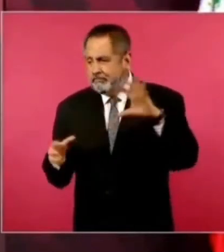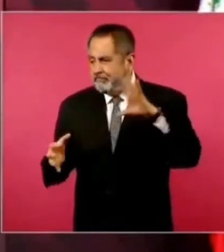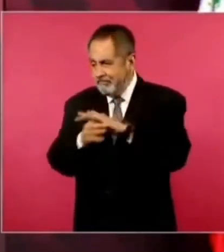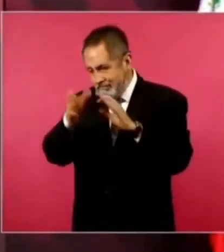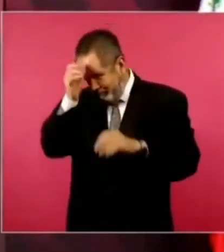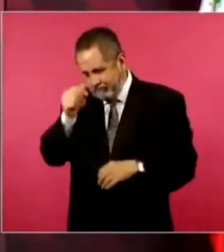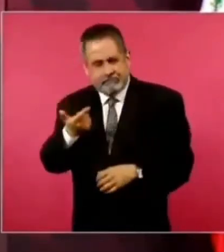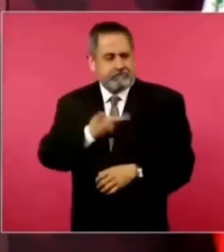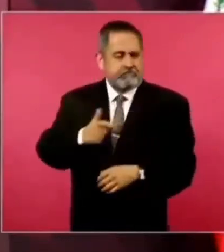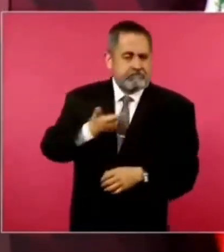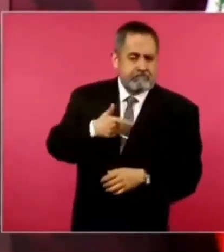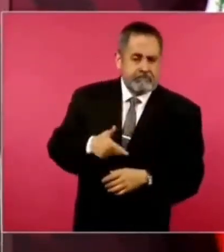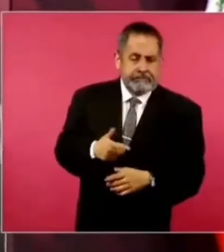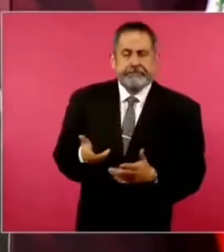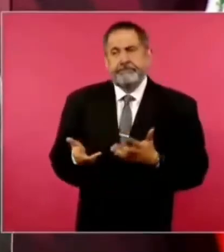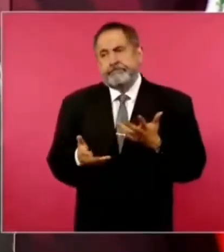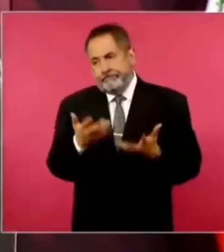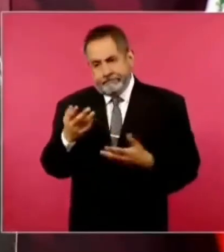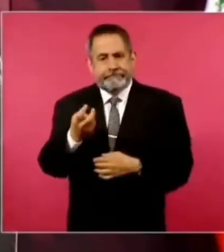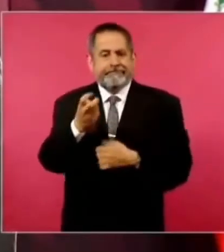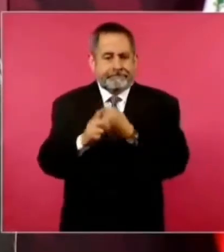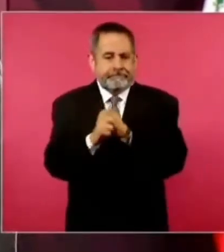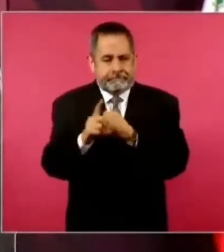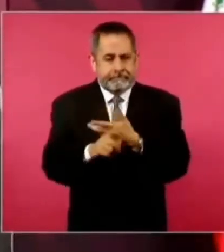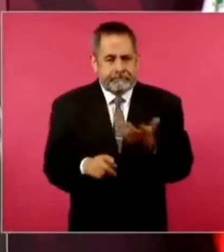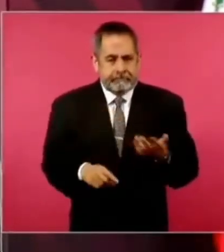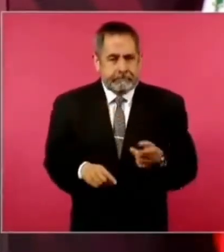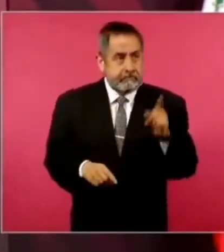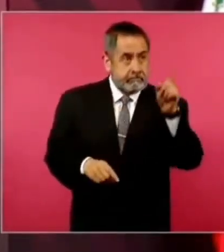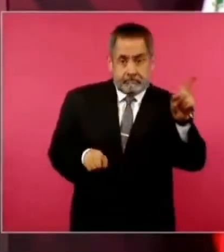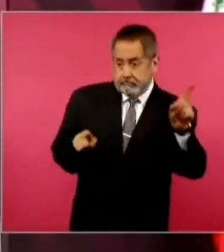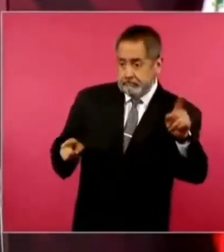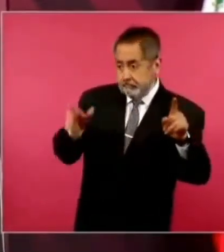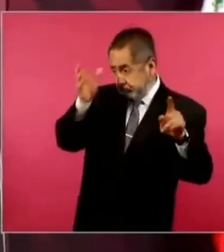acuerdos,